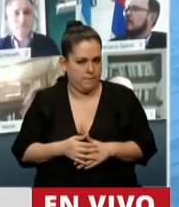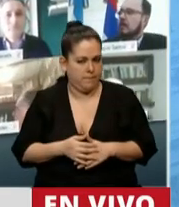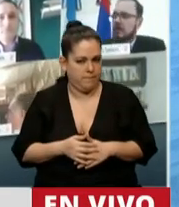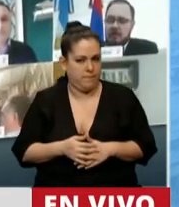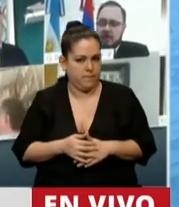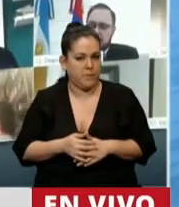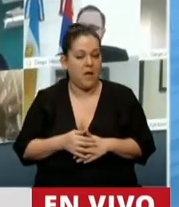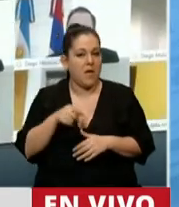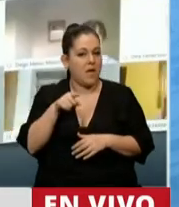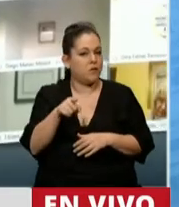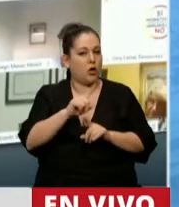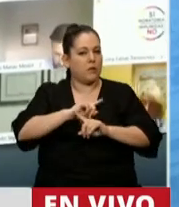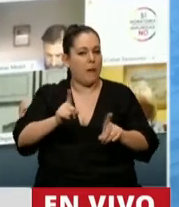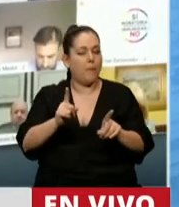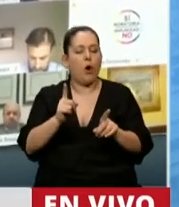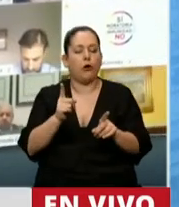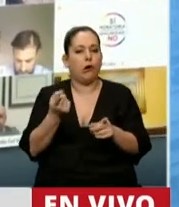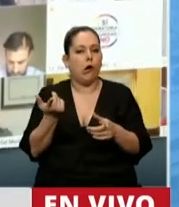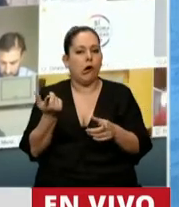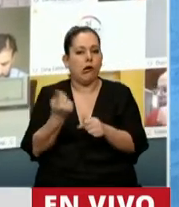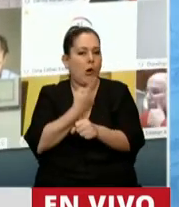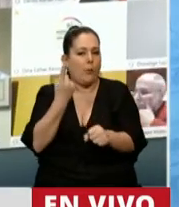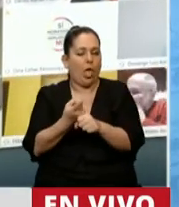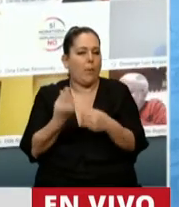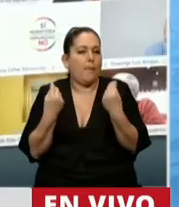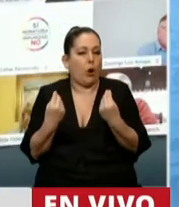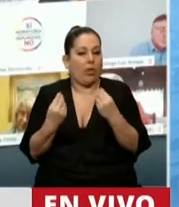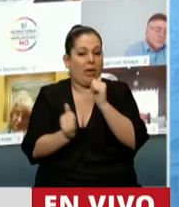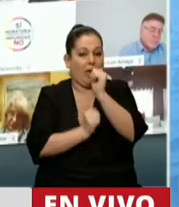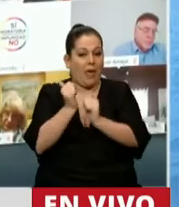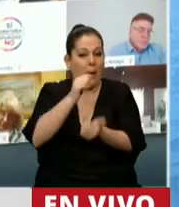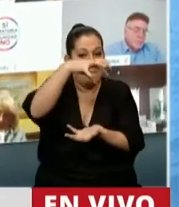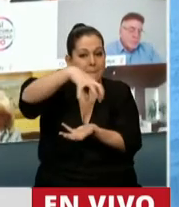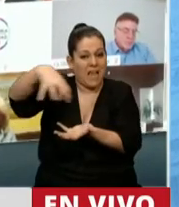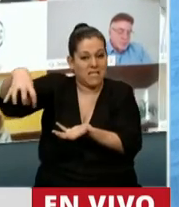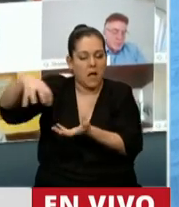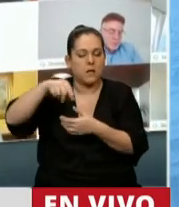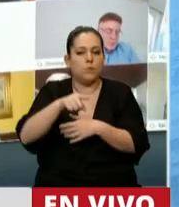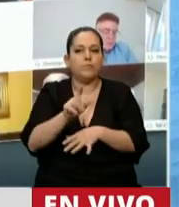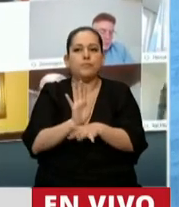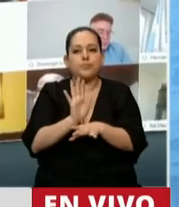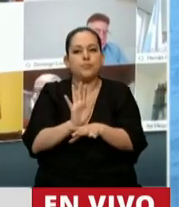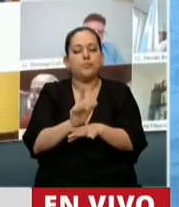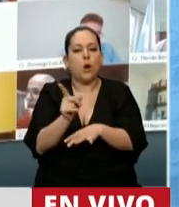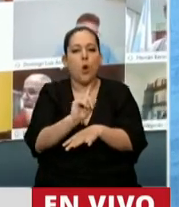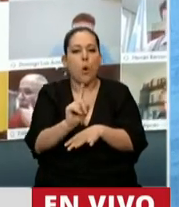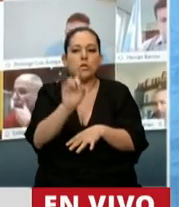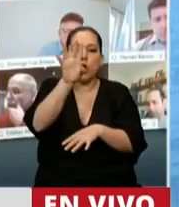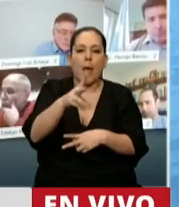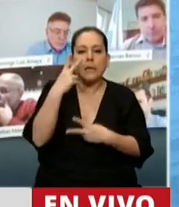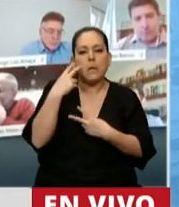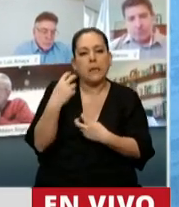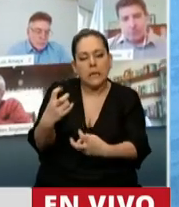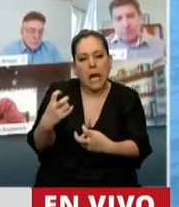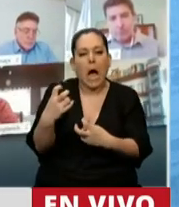Y eso tampoco lo podemos hacer, porque estos empresarios están no siendo solamente investigados